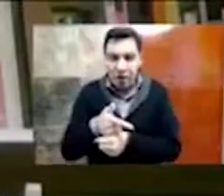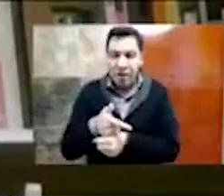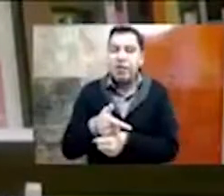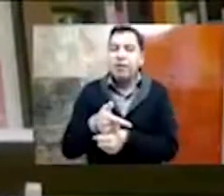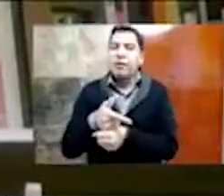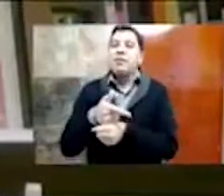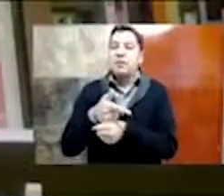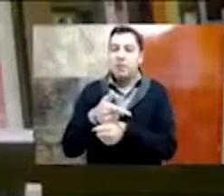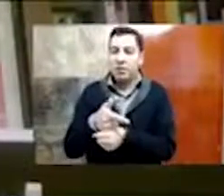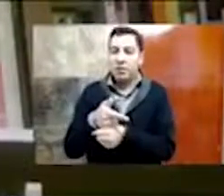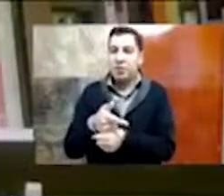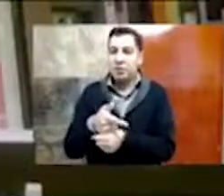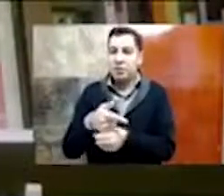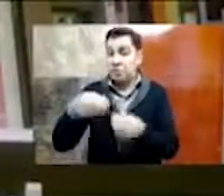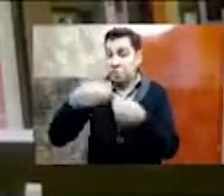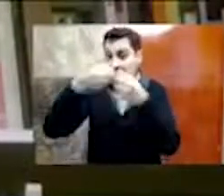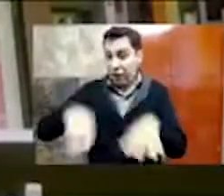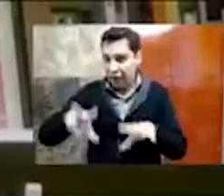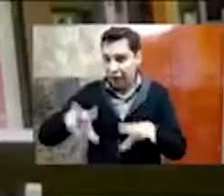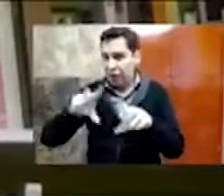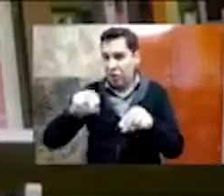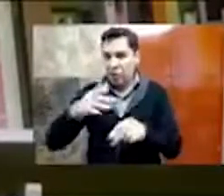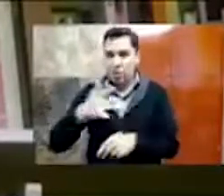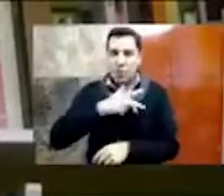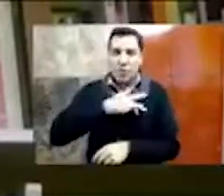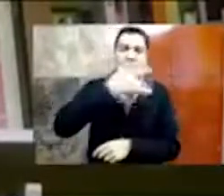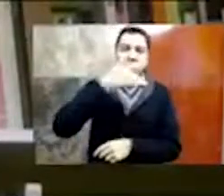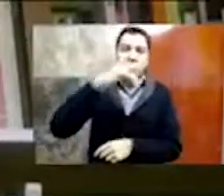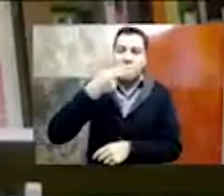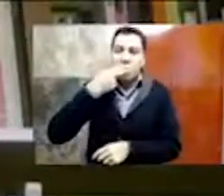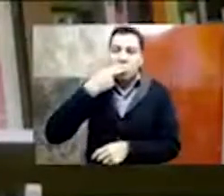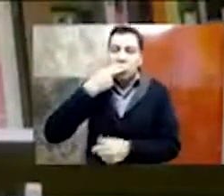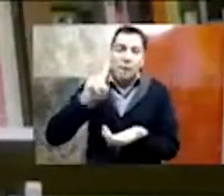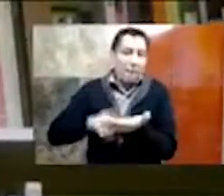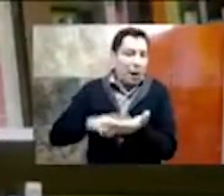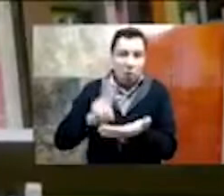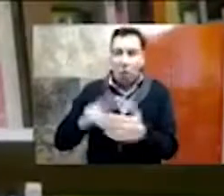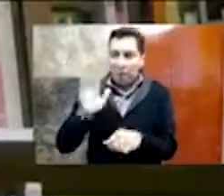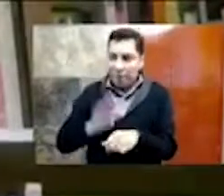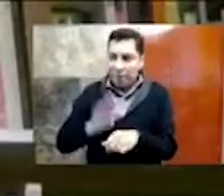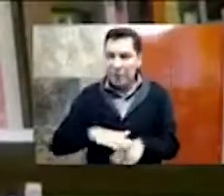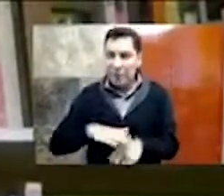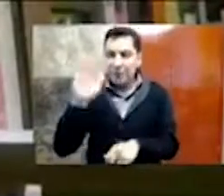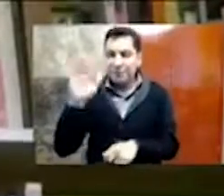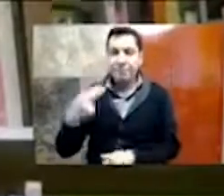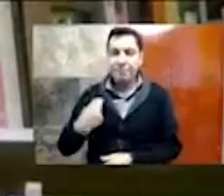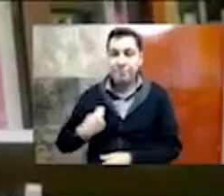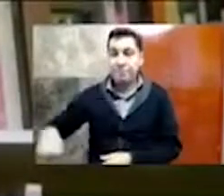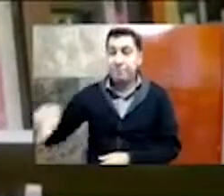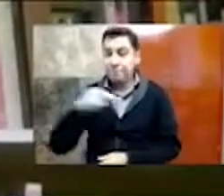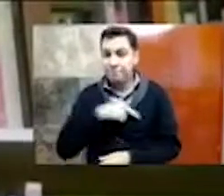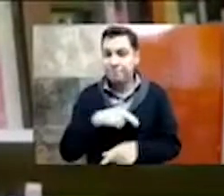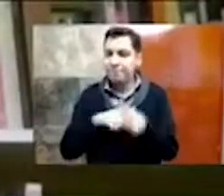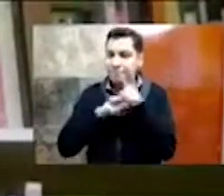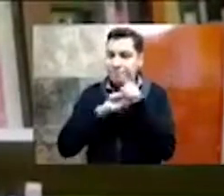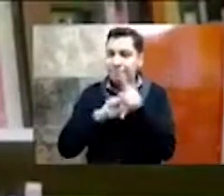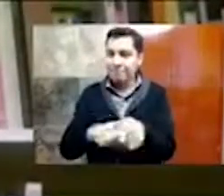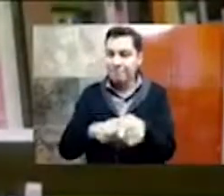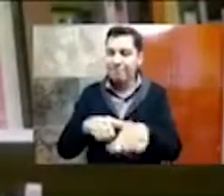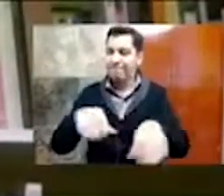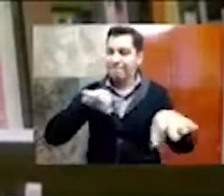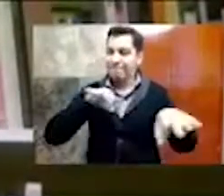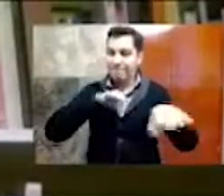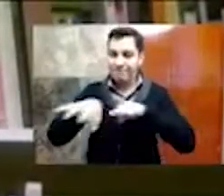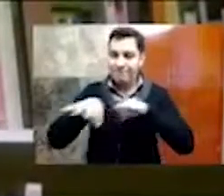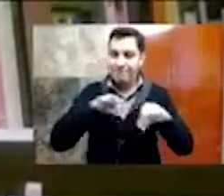este patrimonio. Pues, agradecer y, pues, este, pues, nosotros seguiremos trabajando, es lo